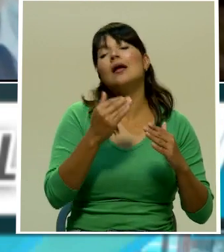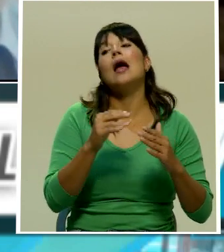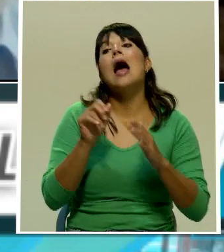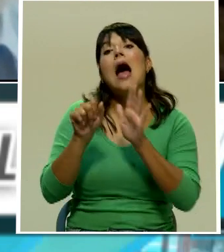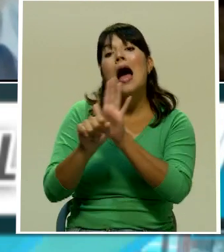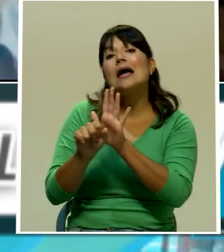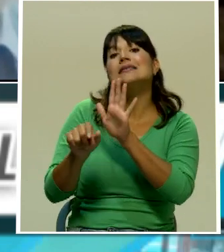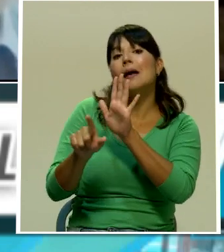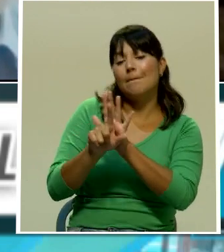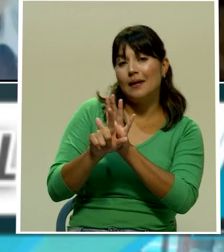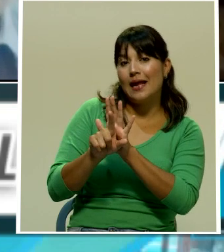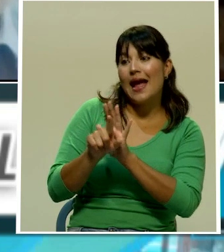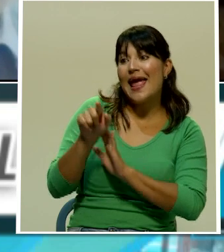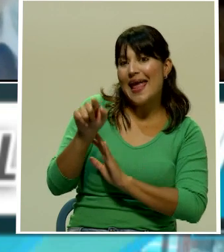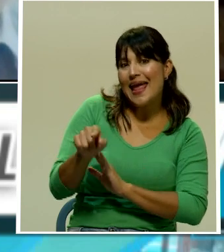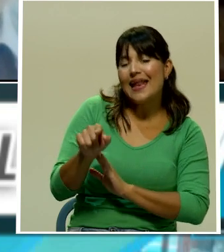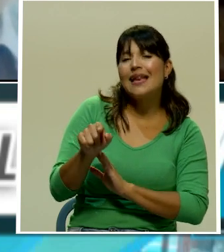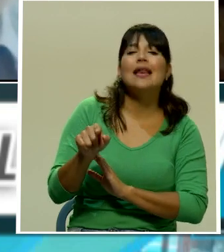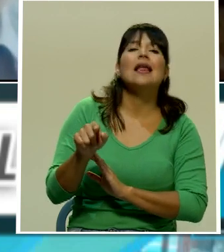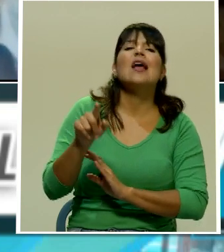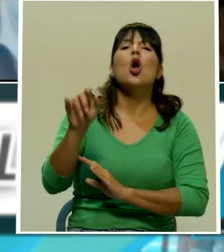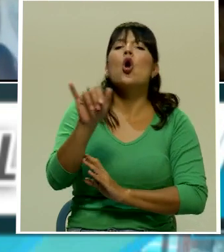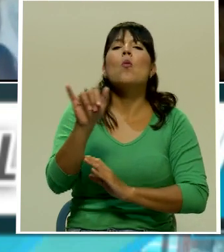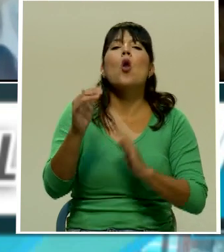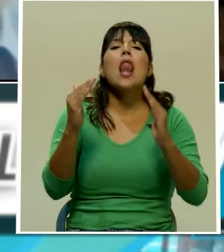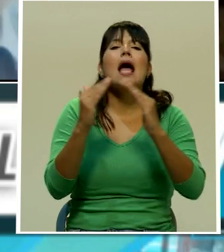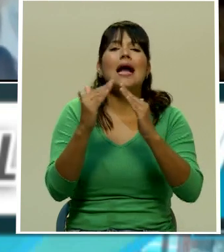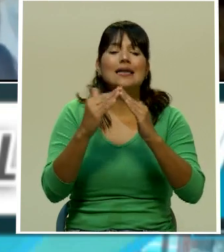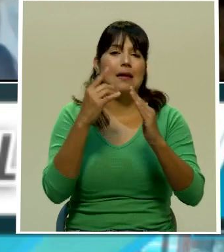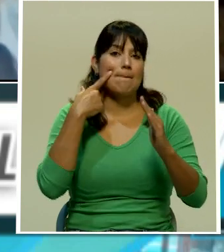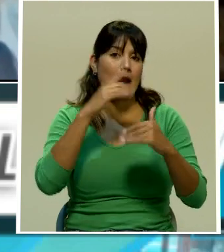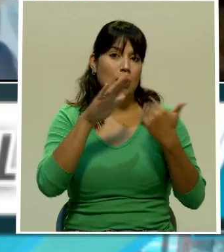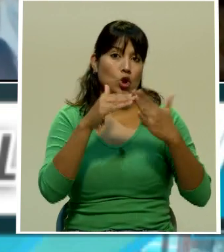tiene que ser la casa de todos los ciudadanos